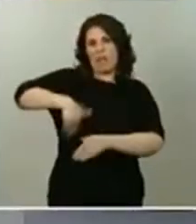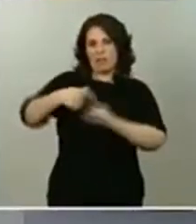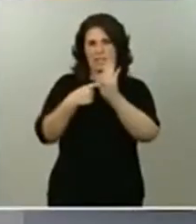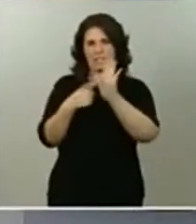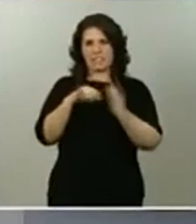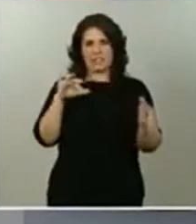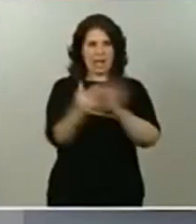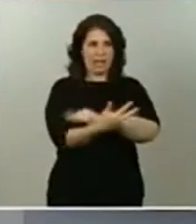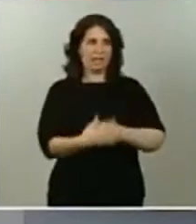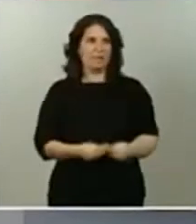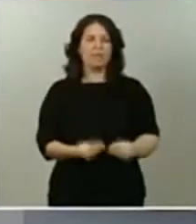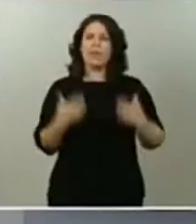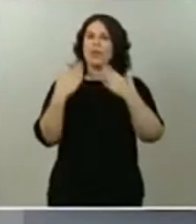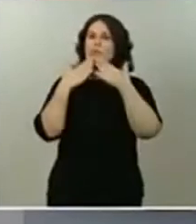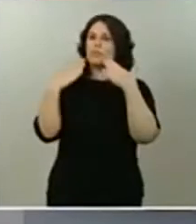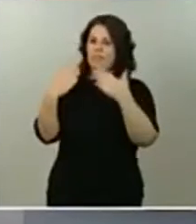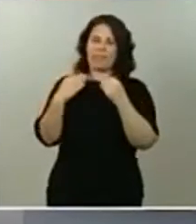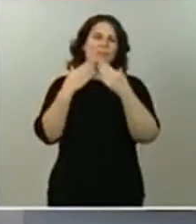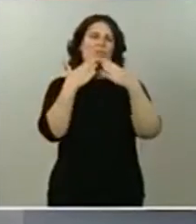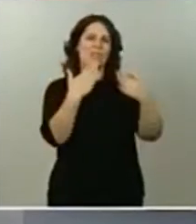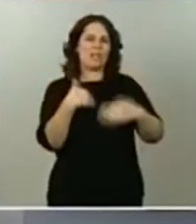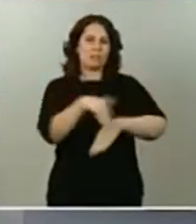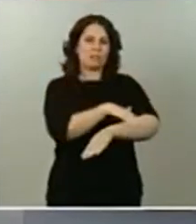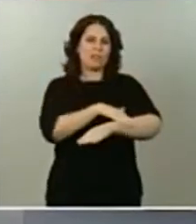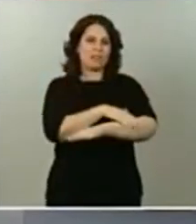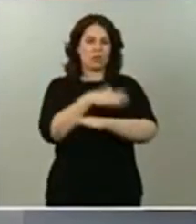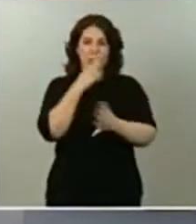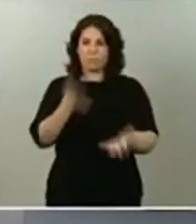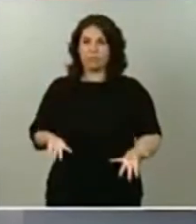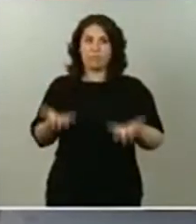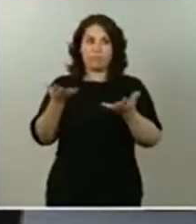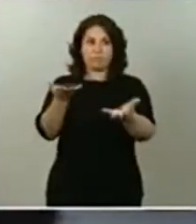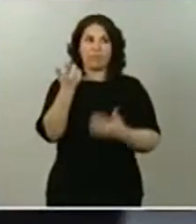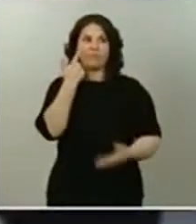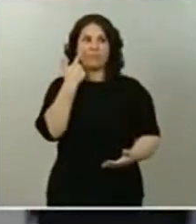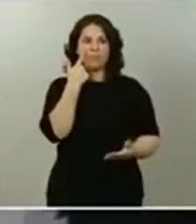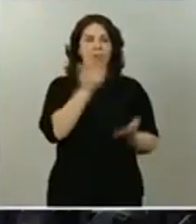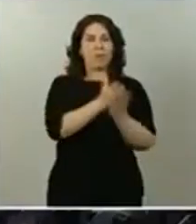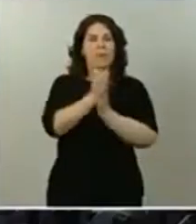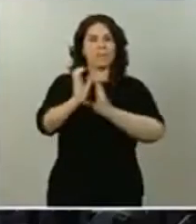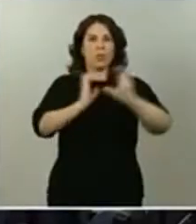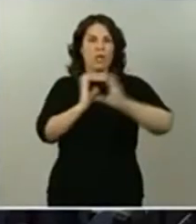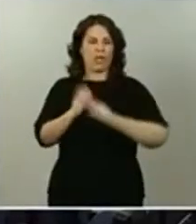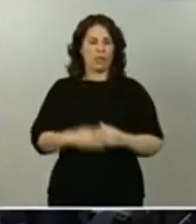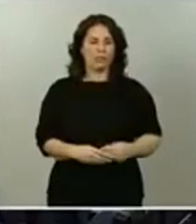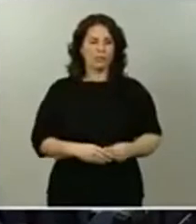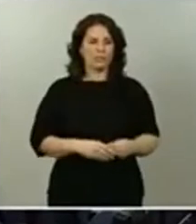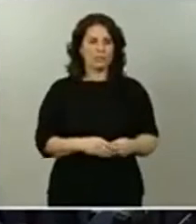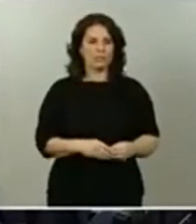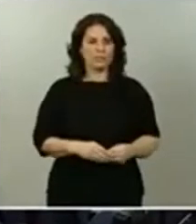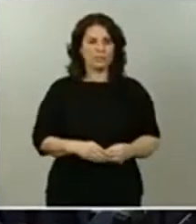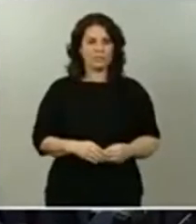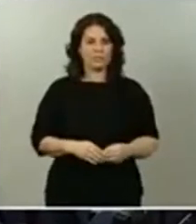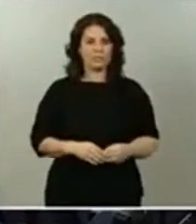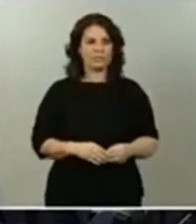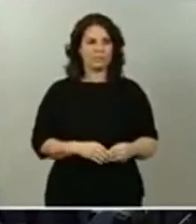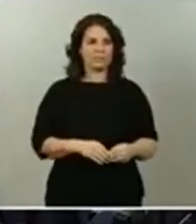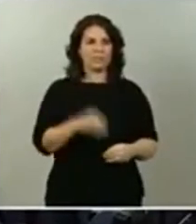ministro. Y, como siempre, Miguel Ángel, quedamos a disposición de los medios de comunicación. Bueno, buenas tardes a todos.